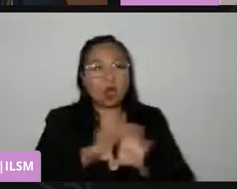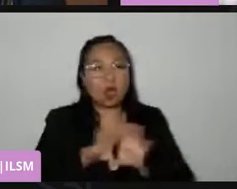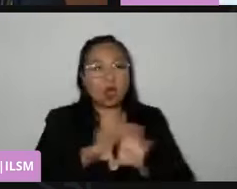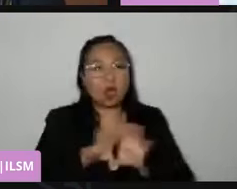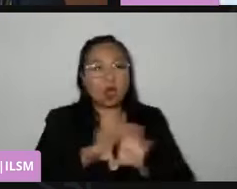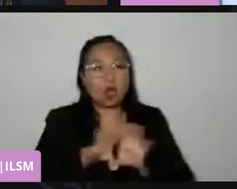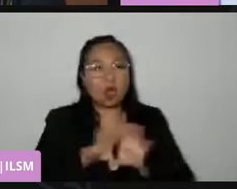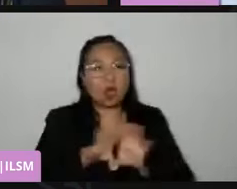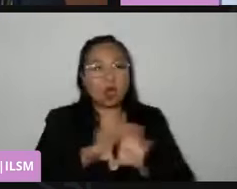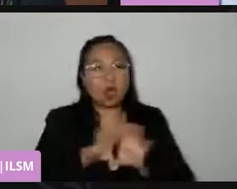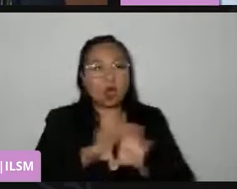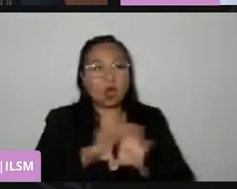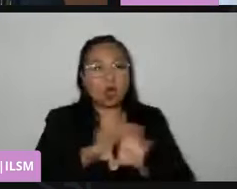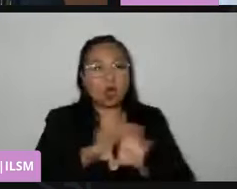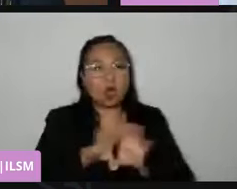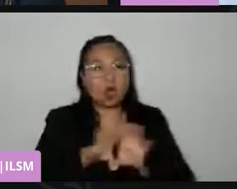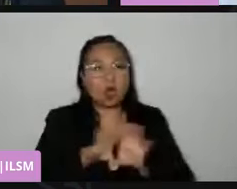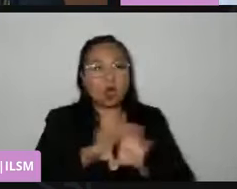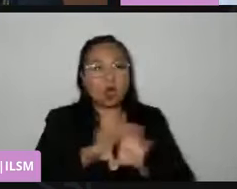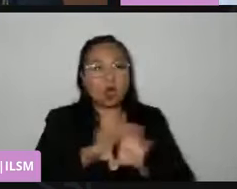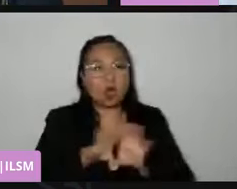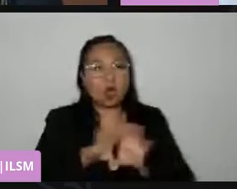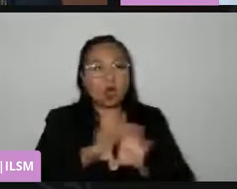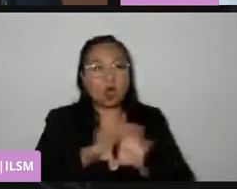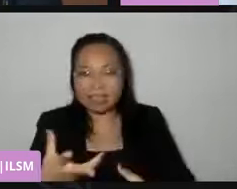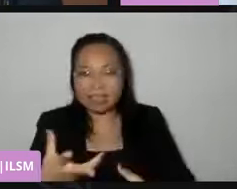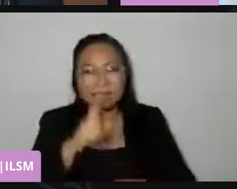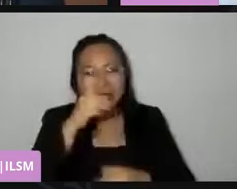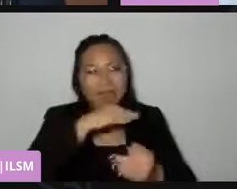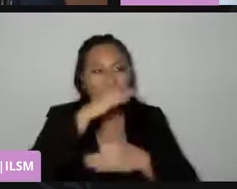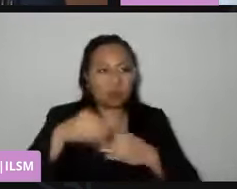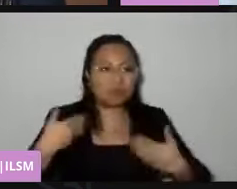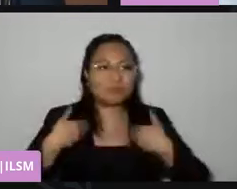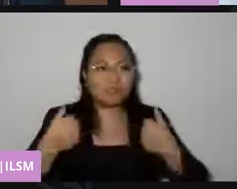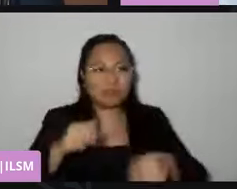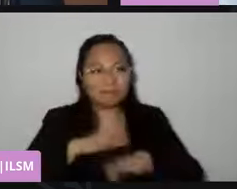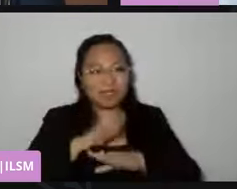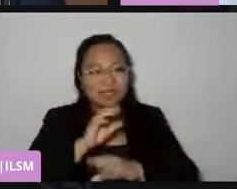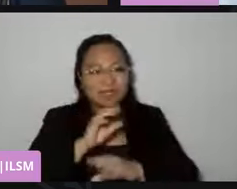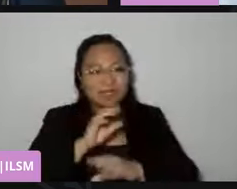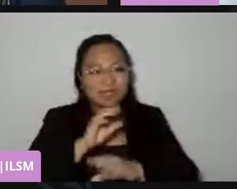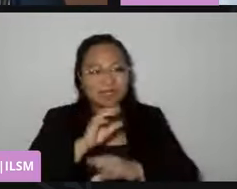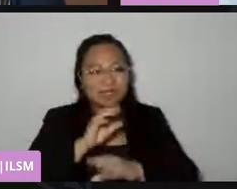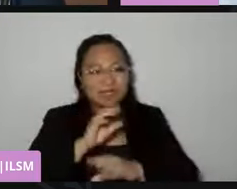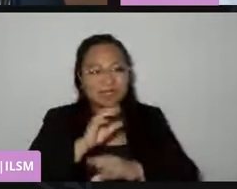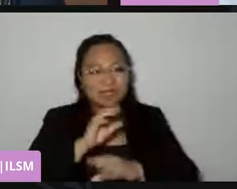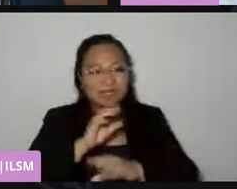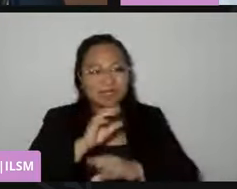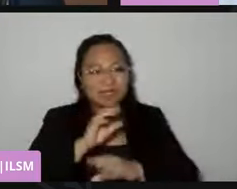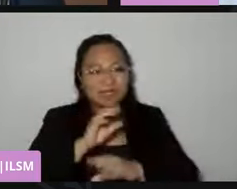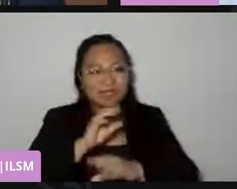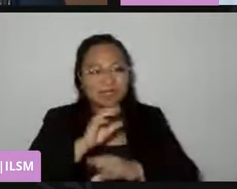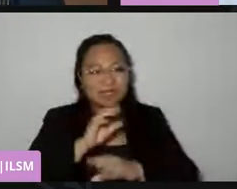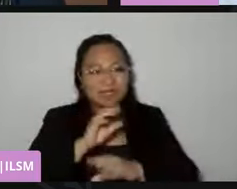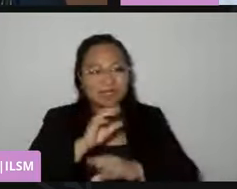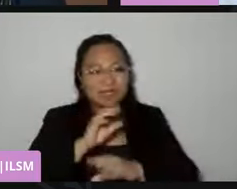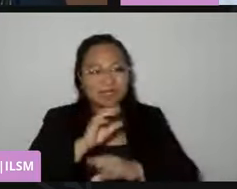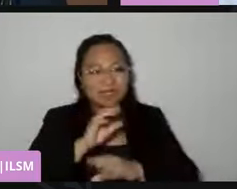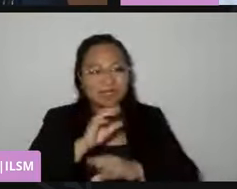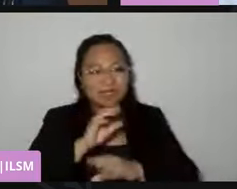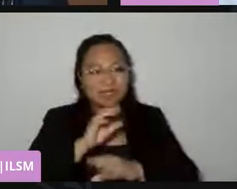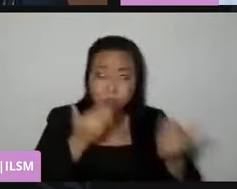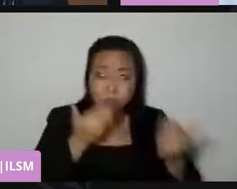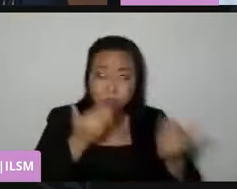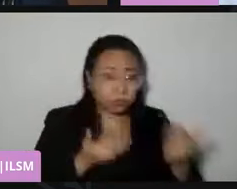tan ciudadana de habernos bajado una información que, para que lo sepa a la audiencia, esto cuesta cantidad de estudios, el poderlo